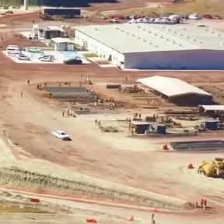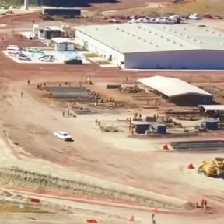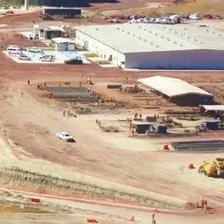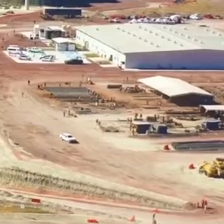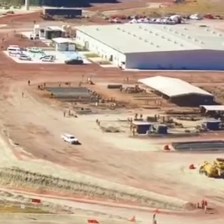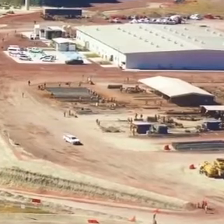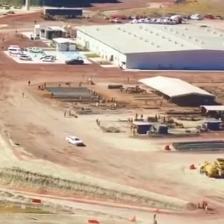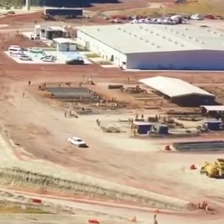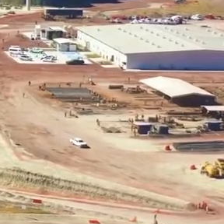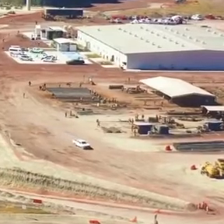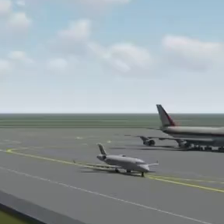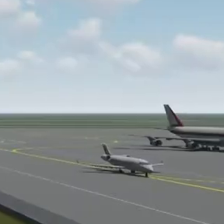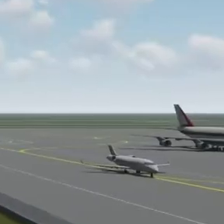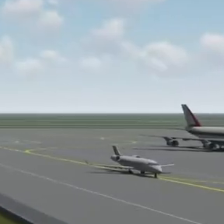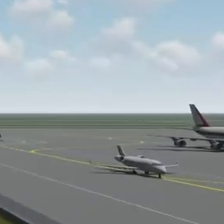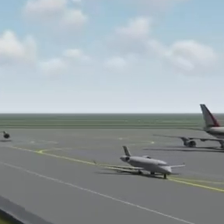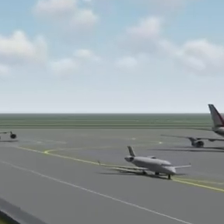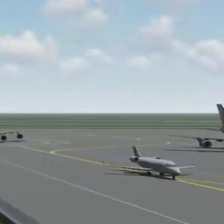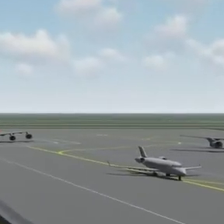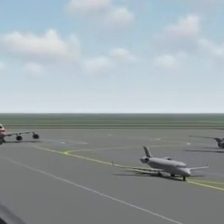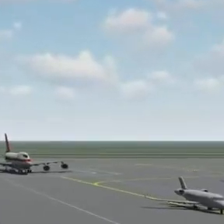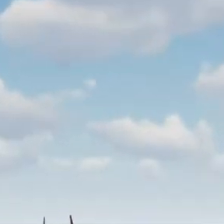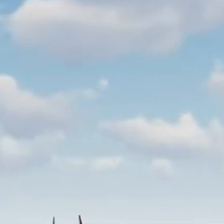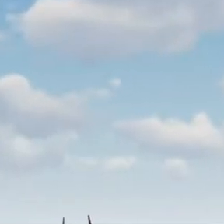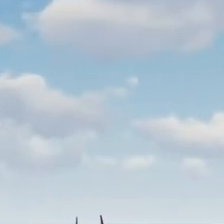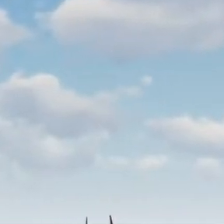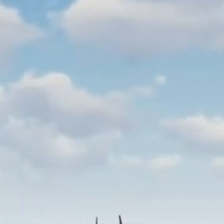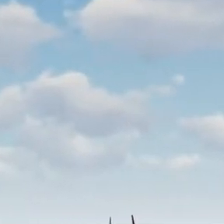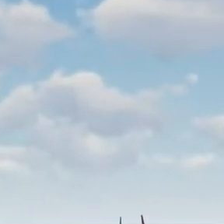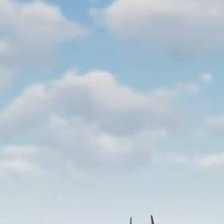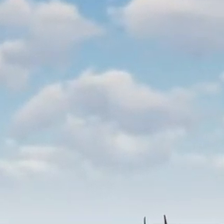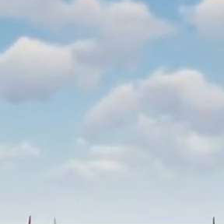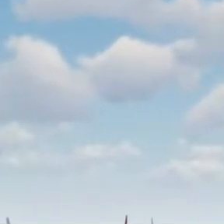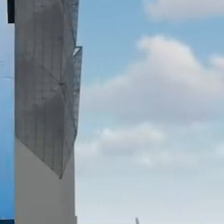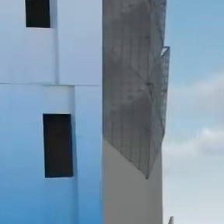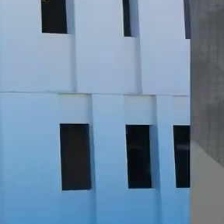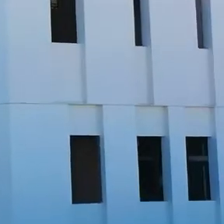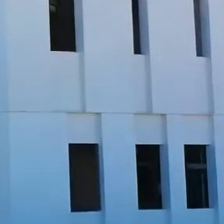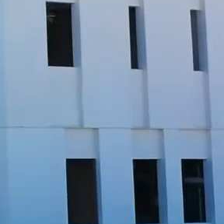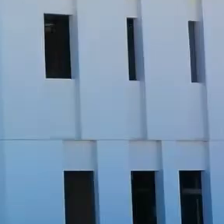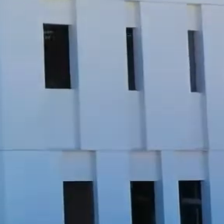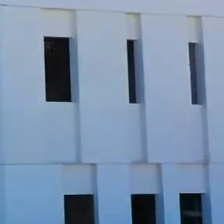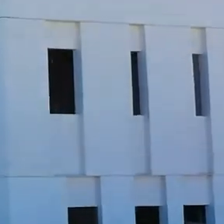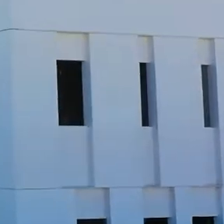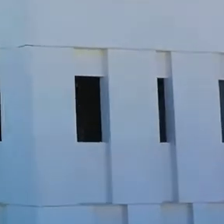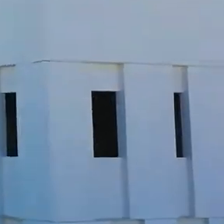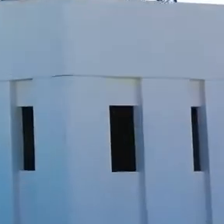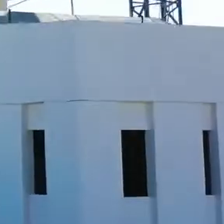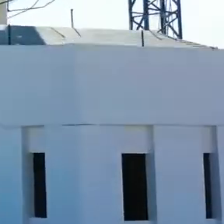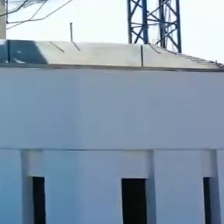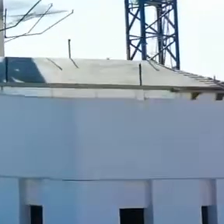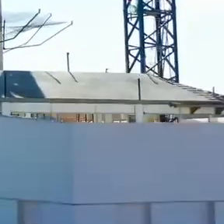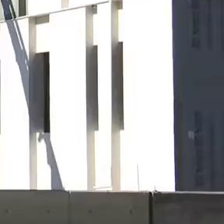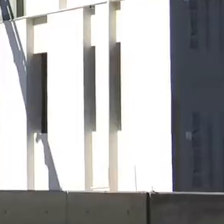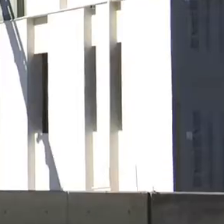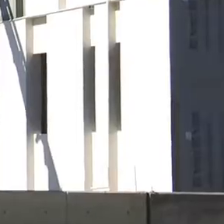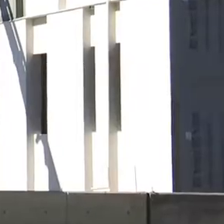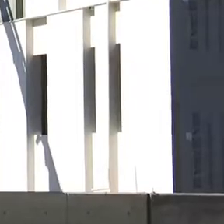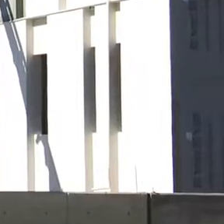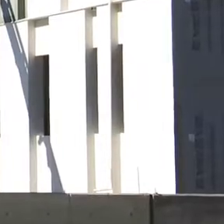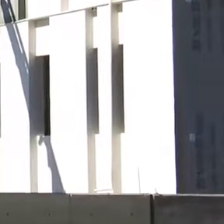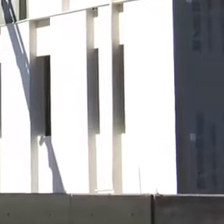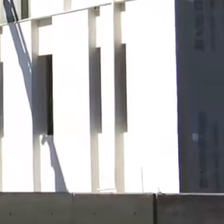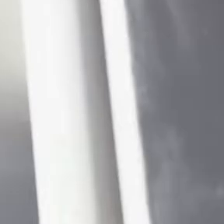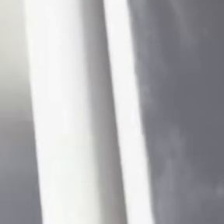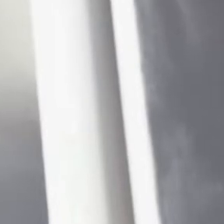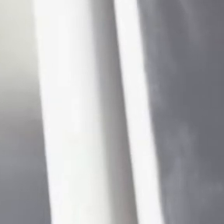noviembre de 2020. En la Torre de Control y Servicios de Extinción de Incendios se continúa con el montaje de estructura para el elevador